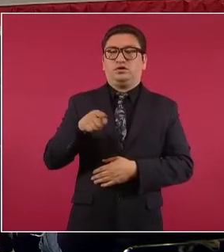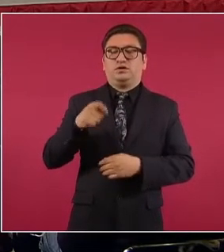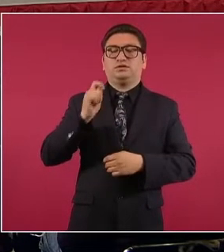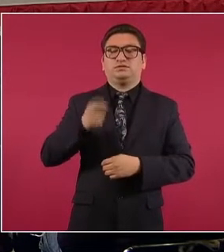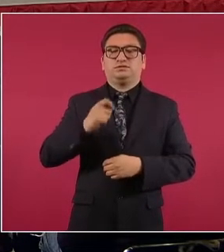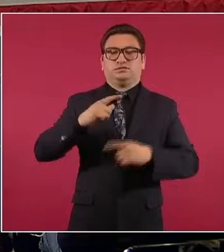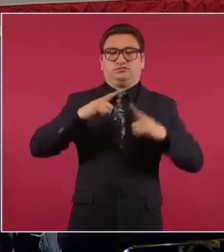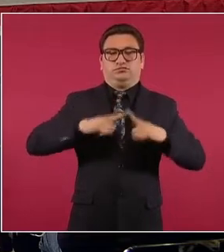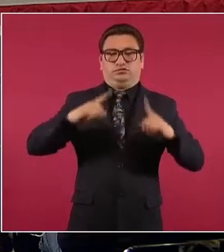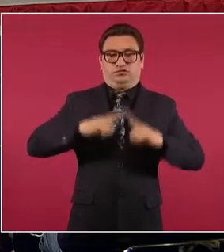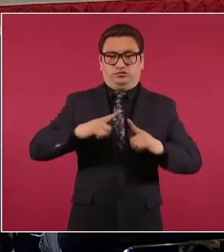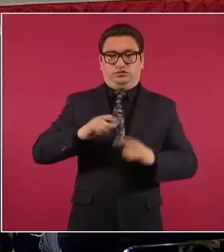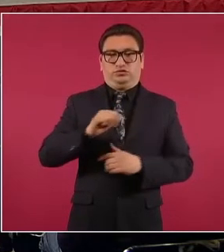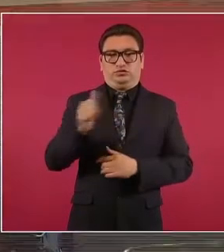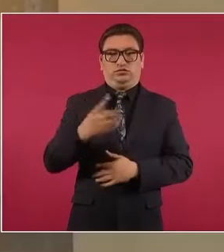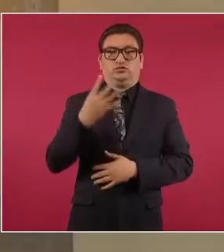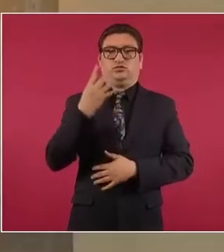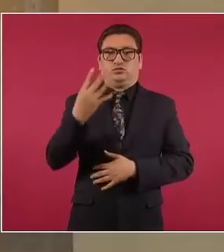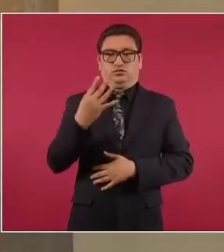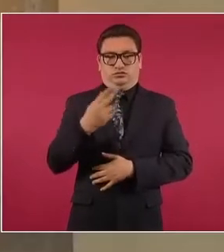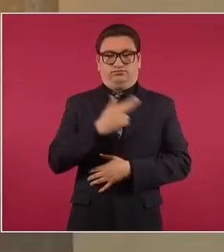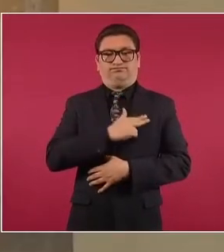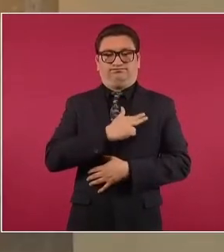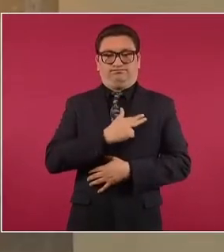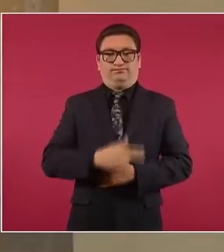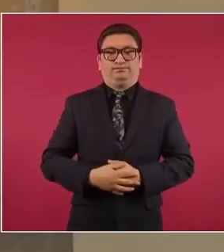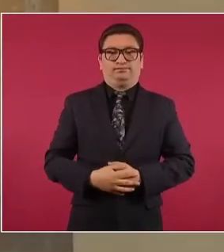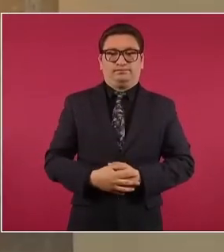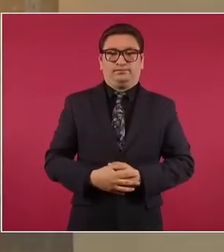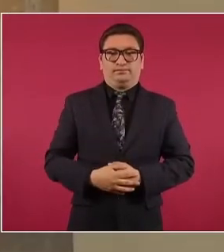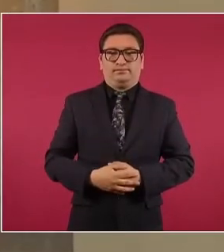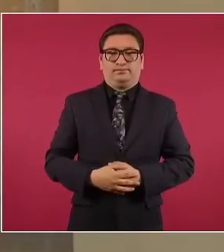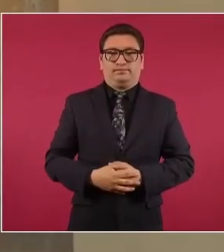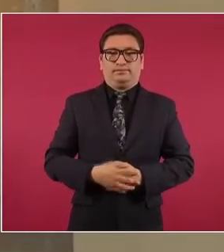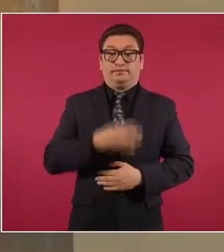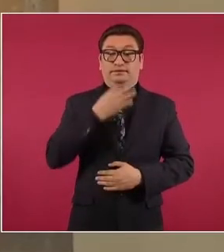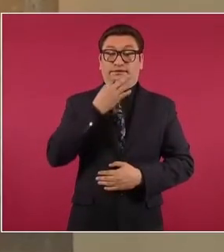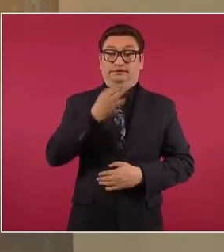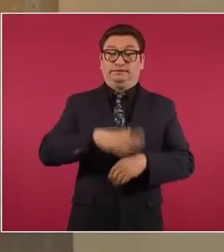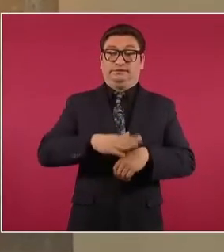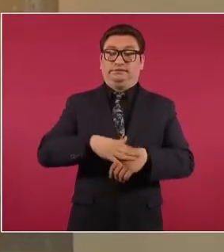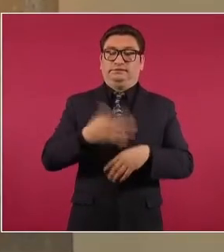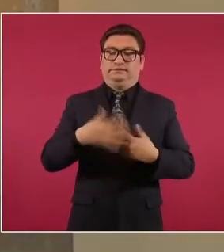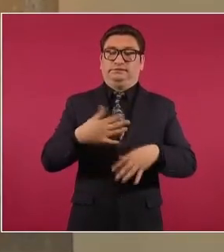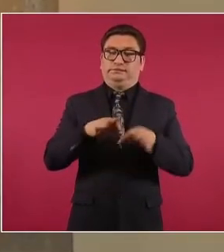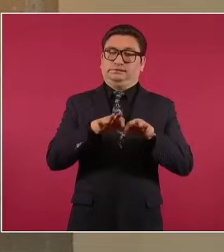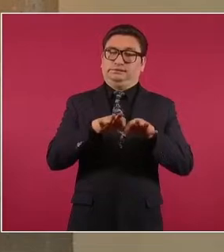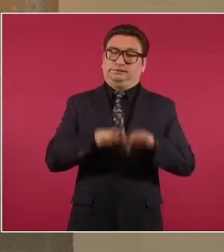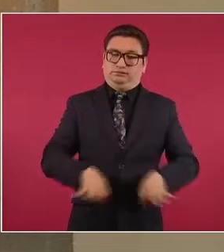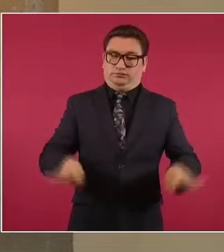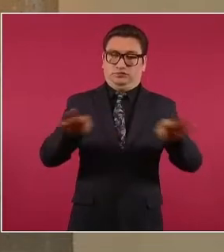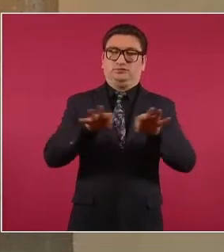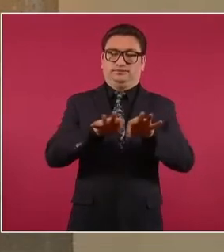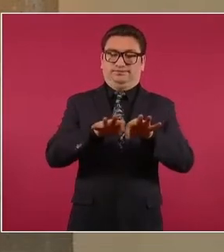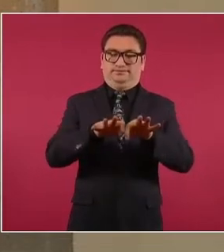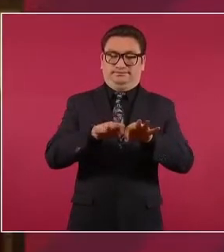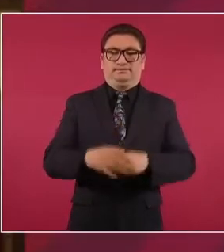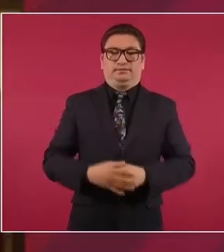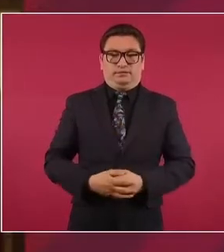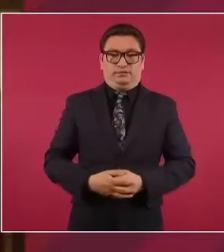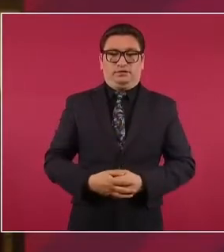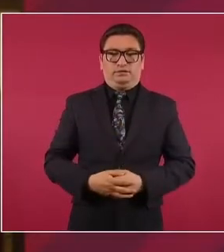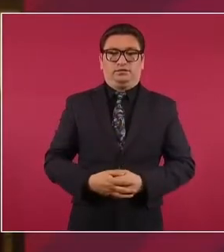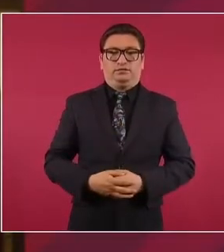escolta y cuatro más resultaron heridas. Aquí queremos subrayar, porque esto es muy importante, la